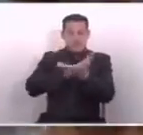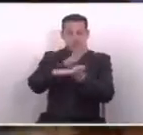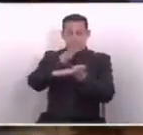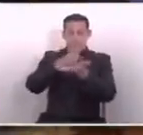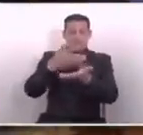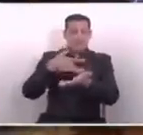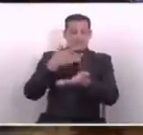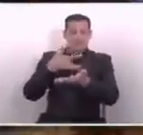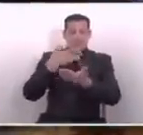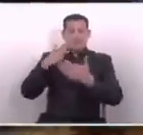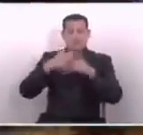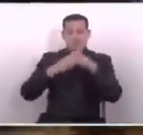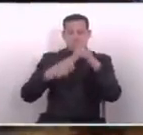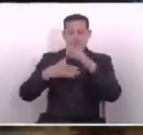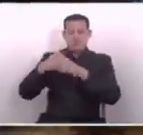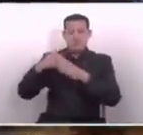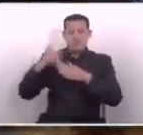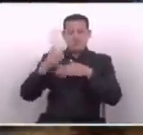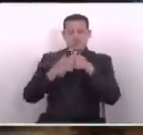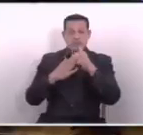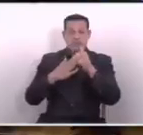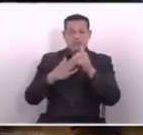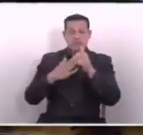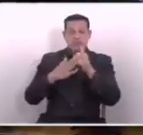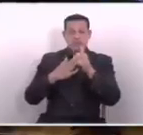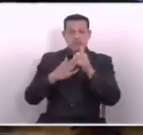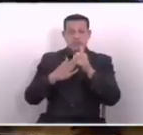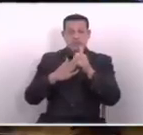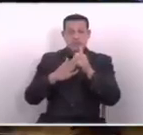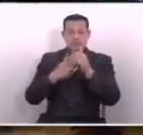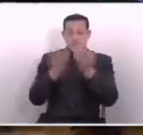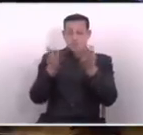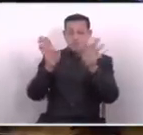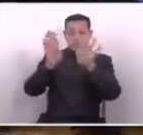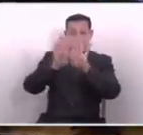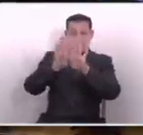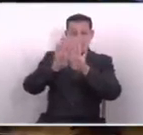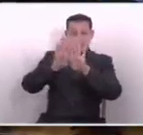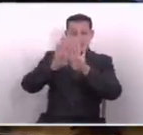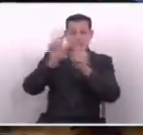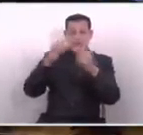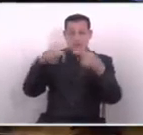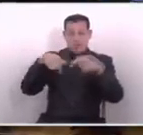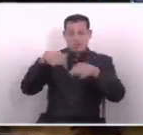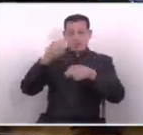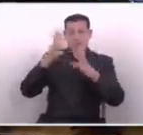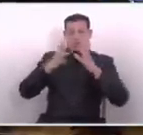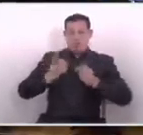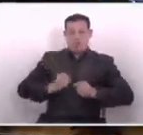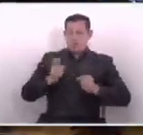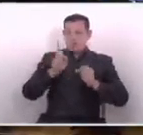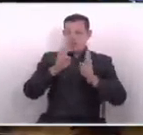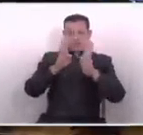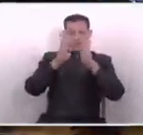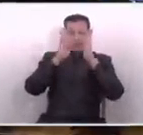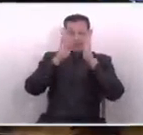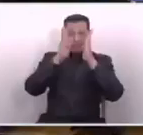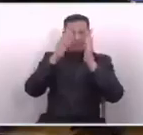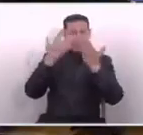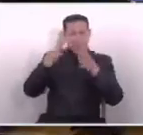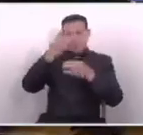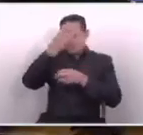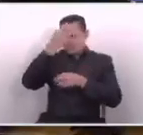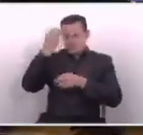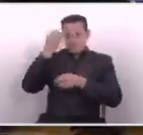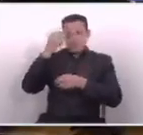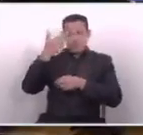sentirse cómodas y si habían ventanillas cerradas es porque el gobierno actual no estaba atendiendo o ya se les